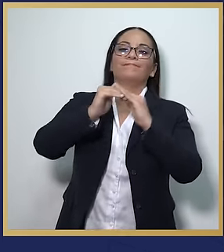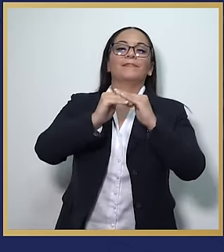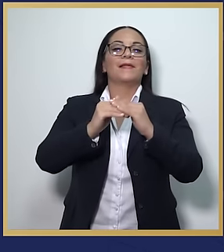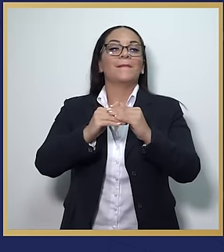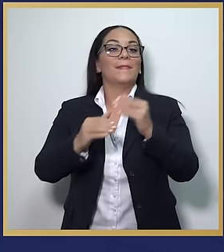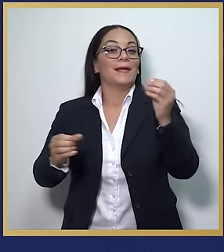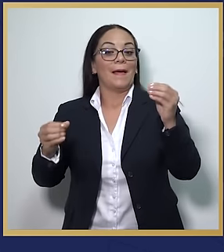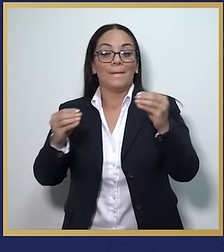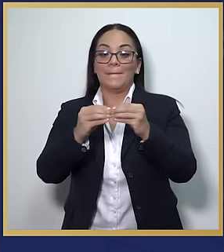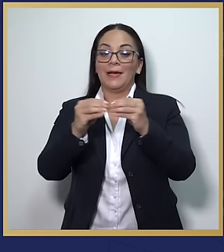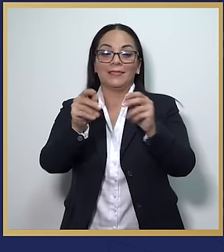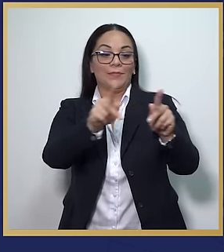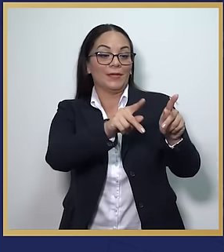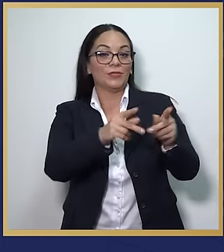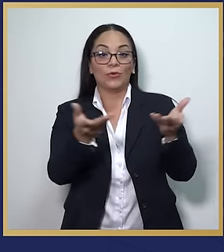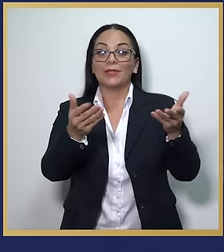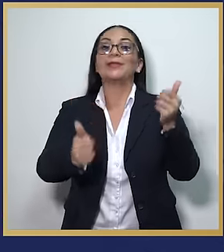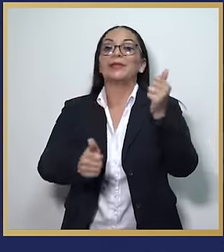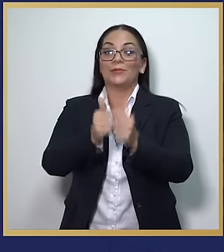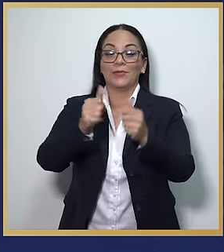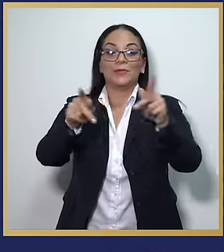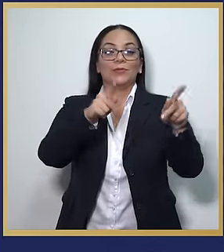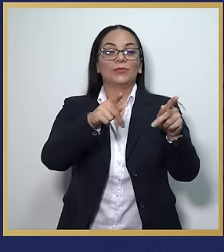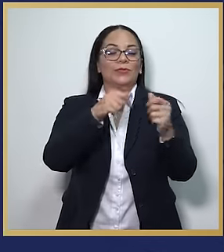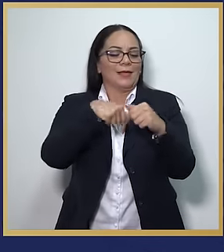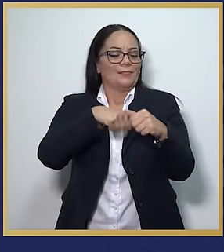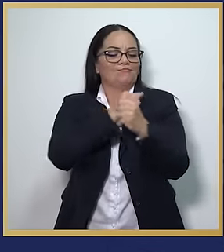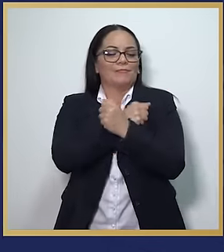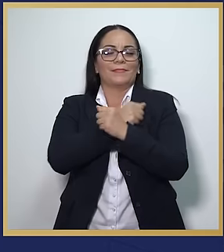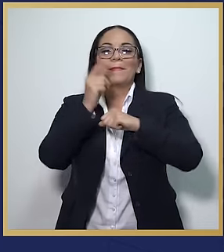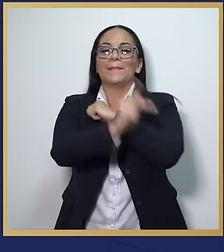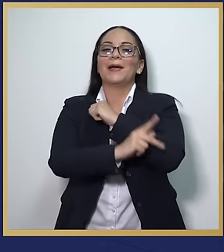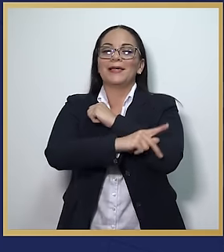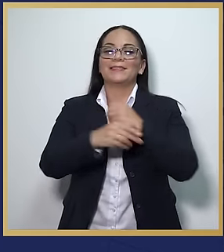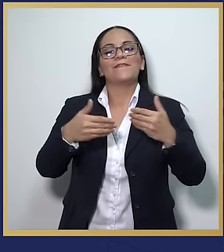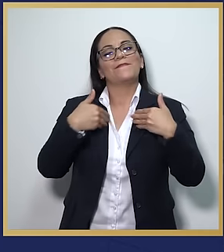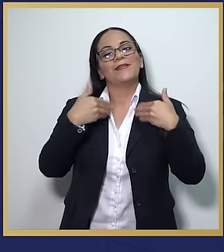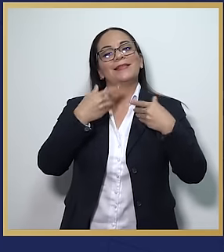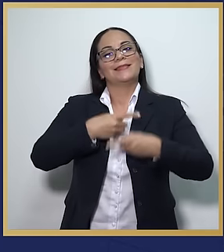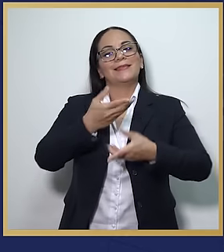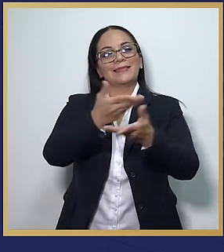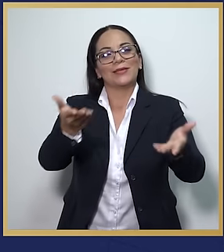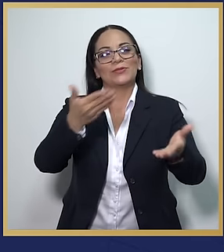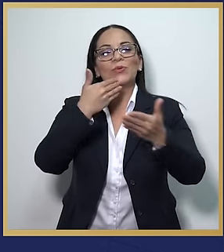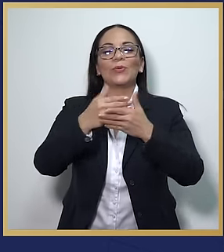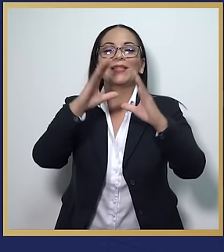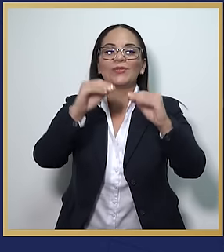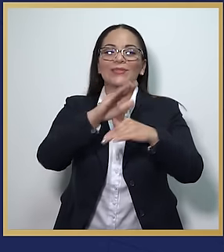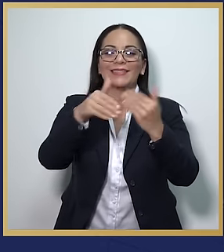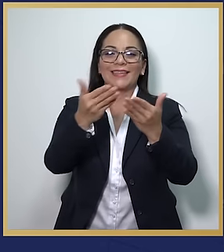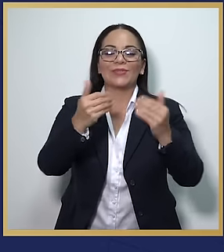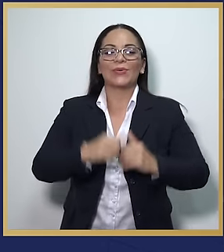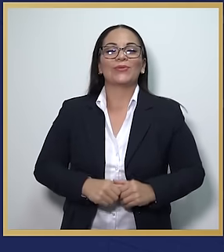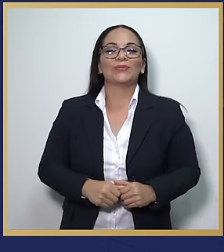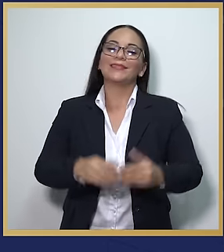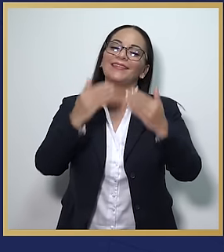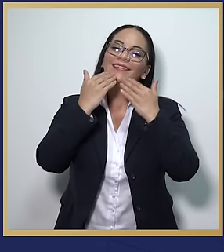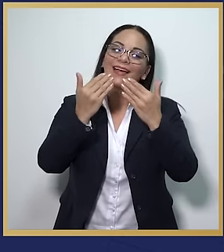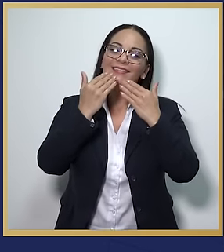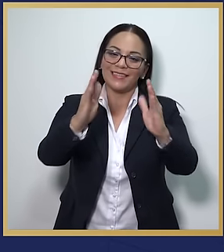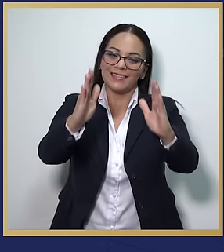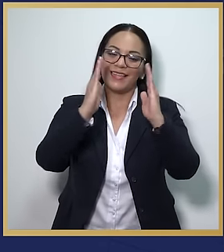mayor cantidad de ciudadanos en nuestra amada patria. Feliz descanso, buenas noches a todos,